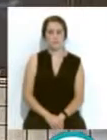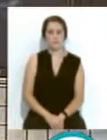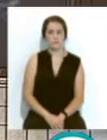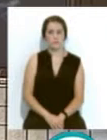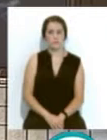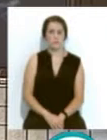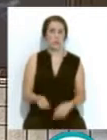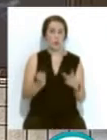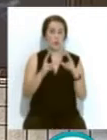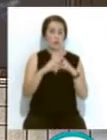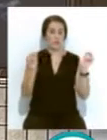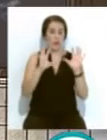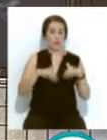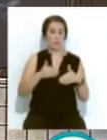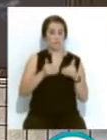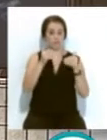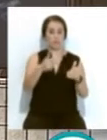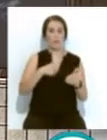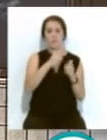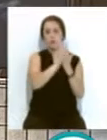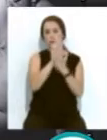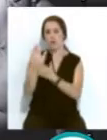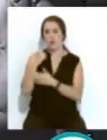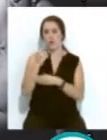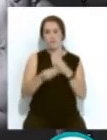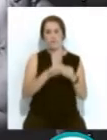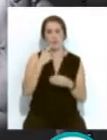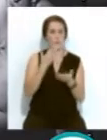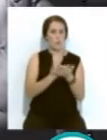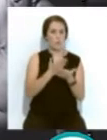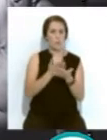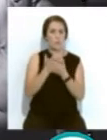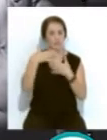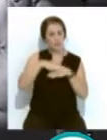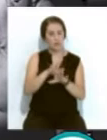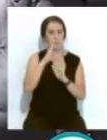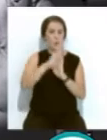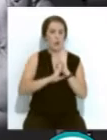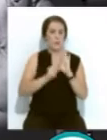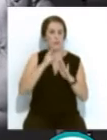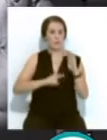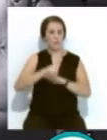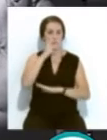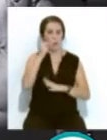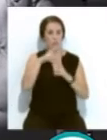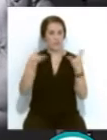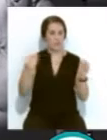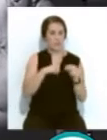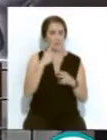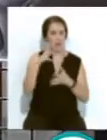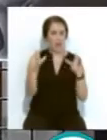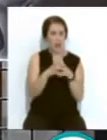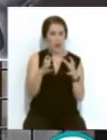Y la Universidad de Cádiz prorroga la exposición trascendental. La muestra se integra en el programa de actividades desarrollado por las Universidades de